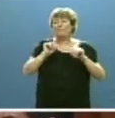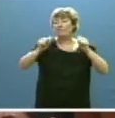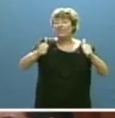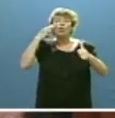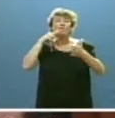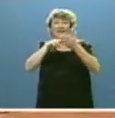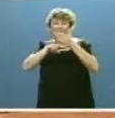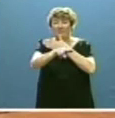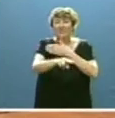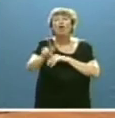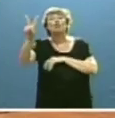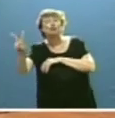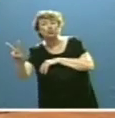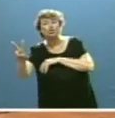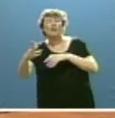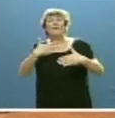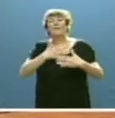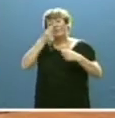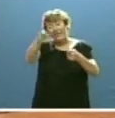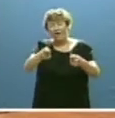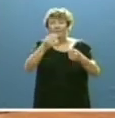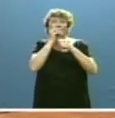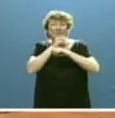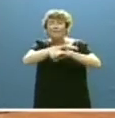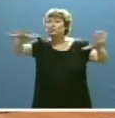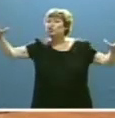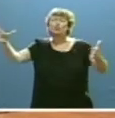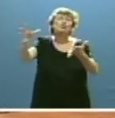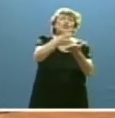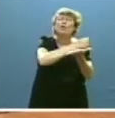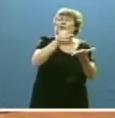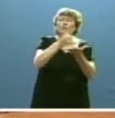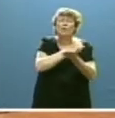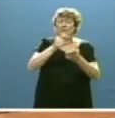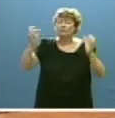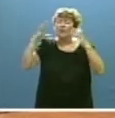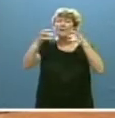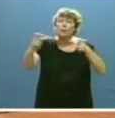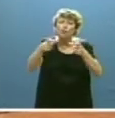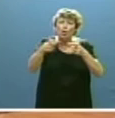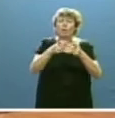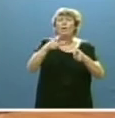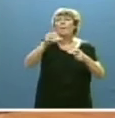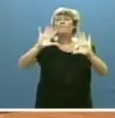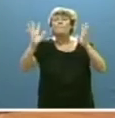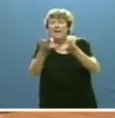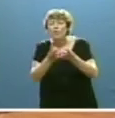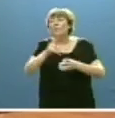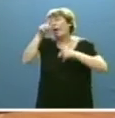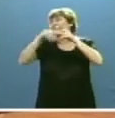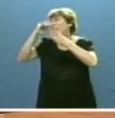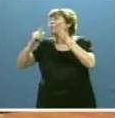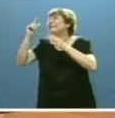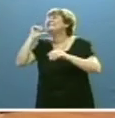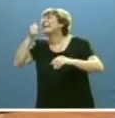transparencia. Dos, favorecer la difusión de todas las sesiones del Pleno y comisiones, salvo las declaradas secretas,